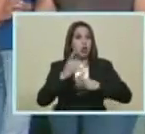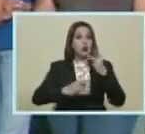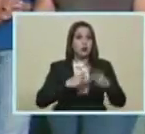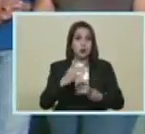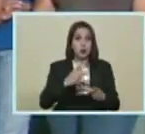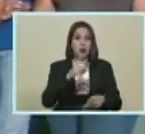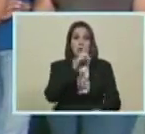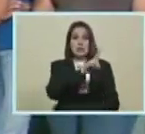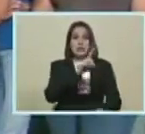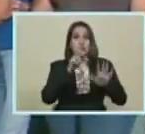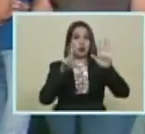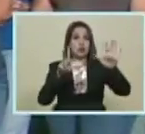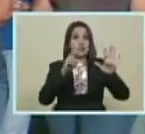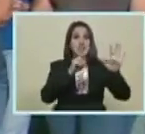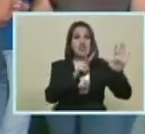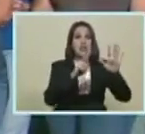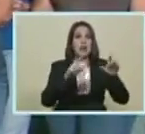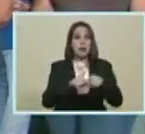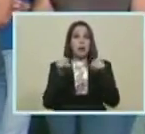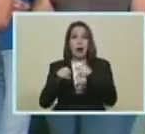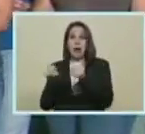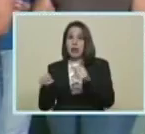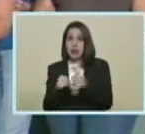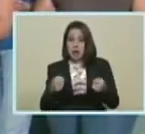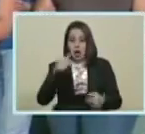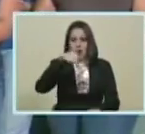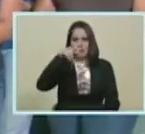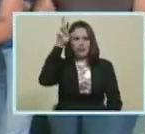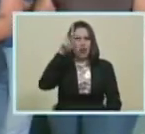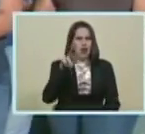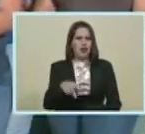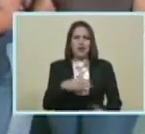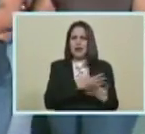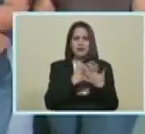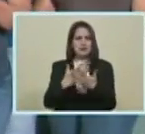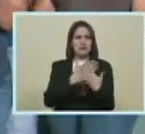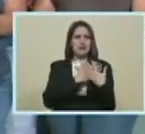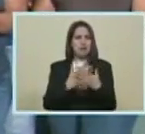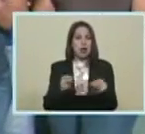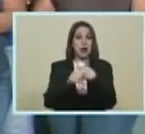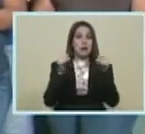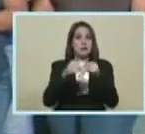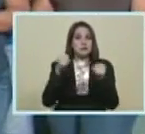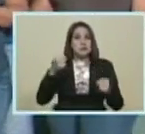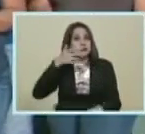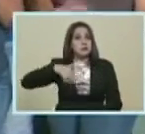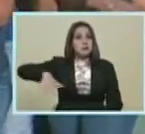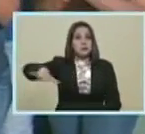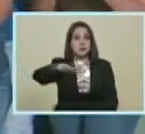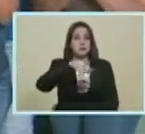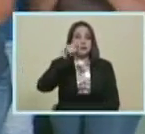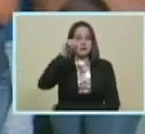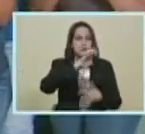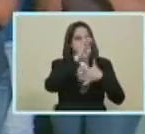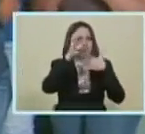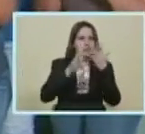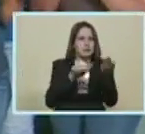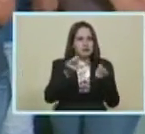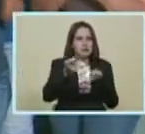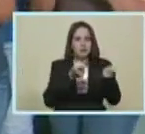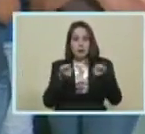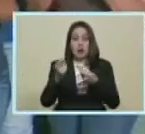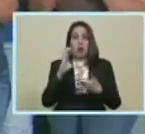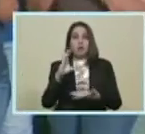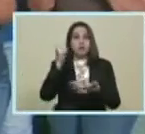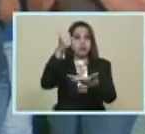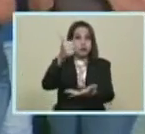De 187 panaderías Presidente Que hoy están Día a día Garantizándole el pan A nuestro pueblo Gracias a esa estrategia Suya De los CLAP